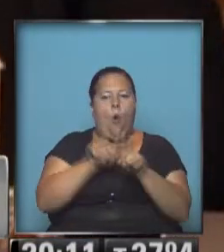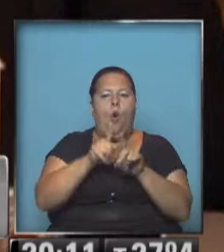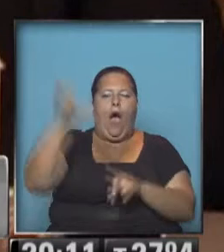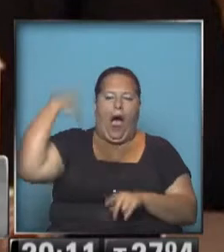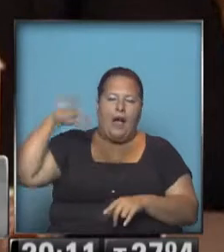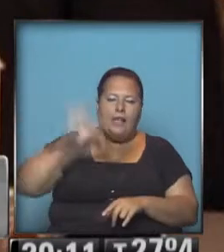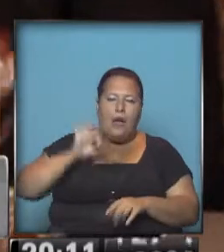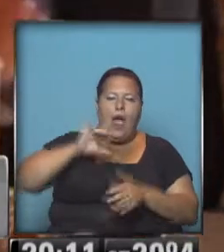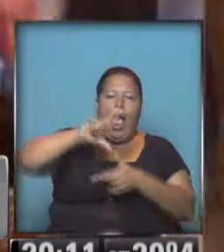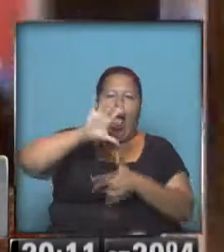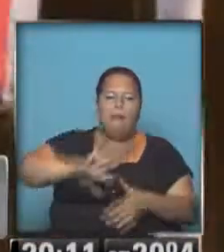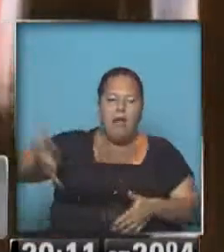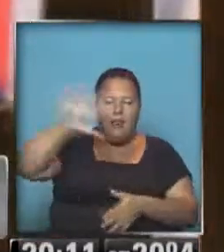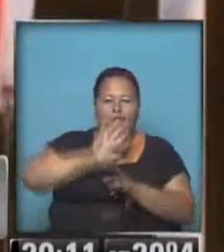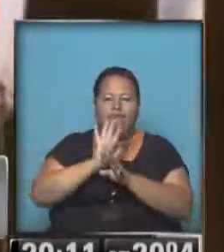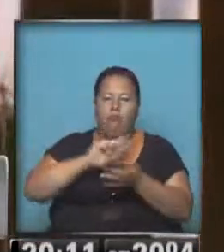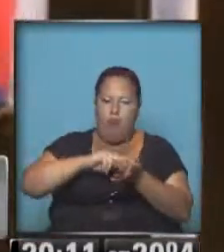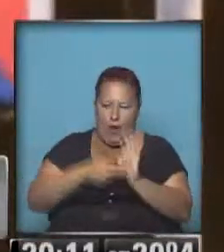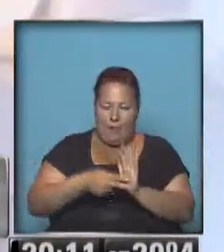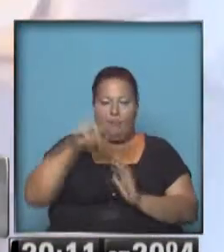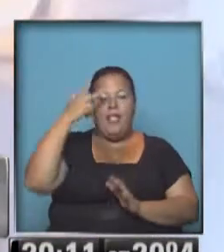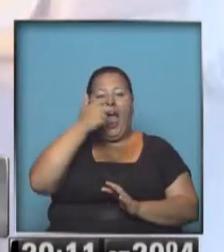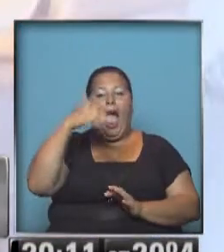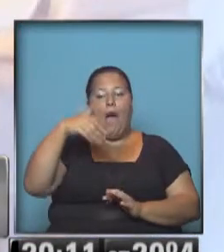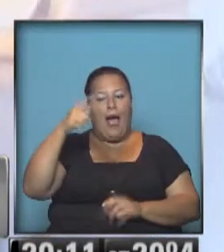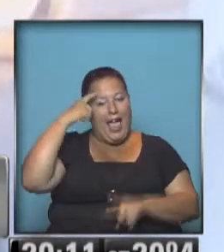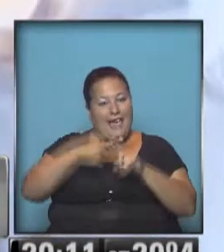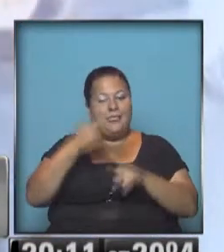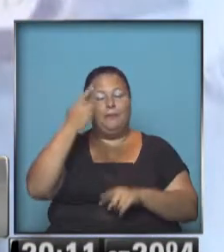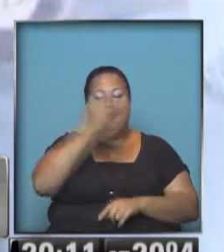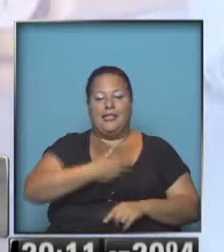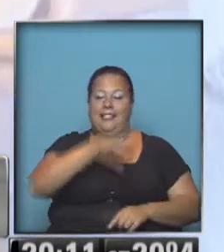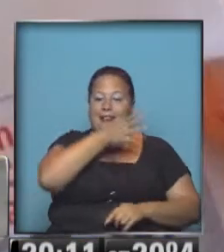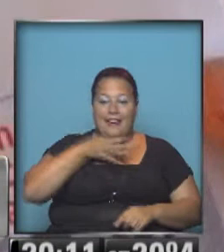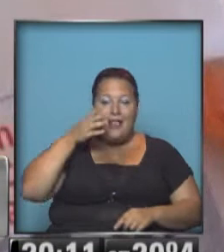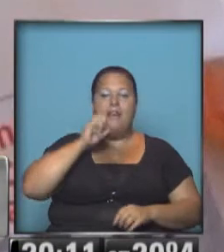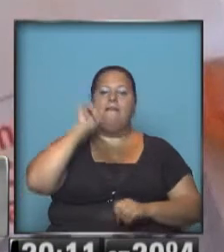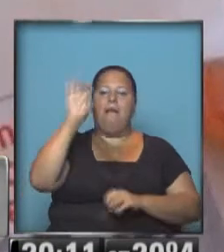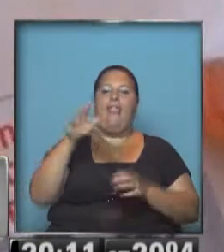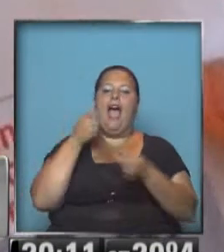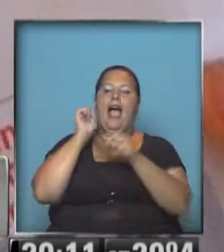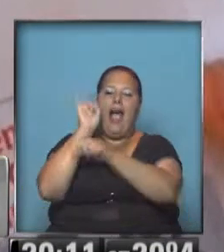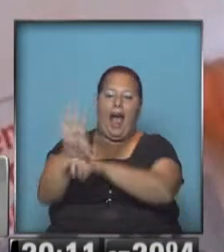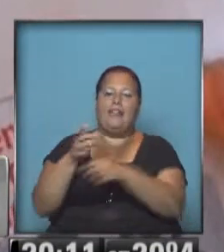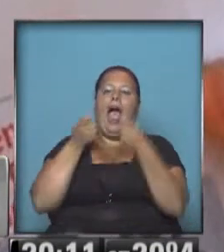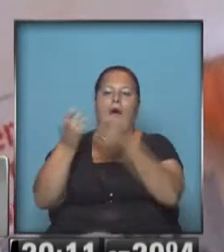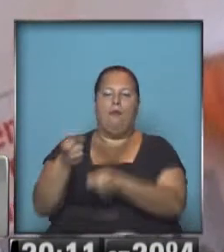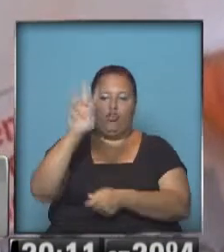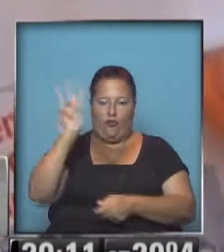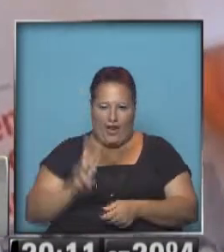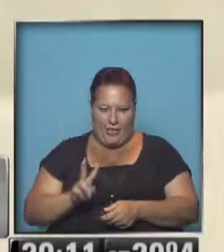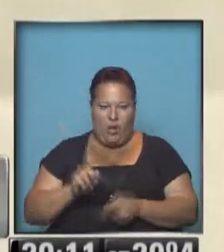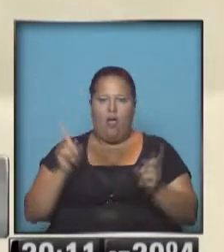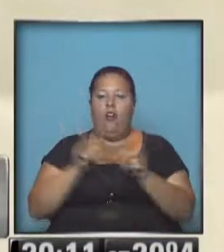oscuros de América Latina. Desde La Habana, el expresidente Fidel Castro envió una carta de respaldo a Maduro. En una